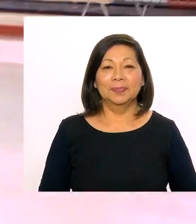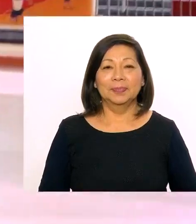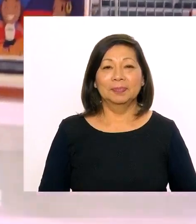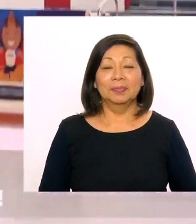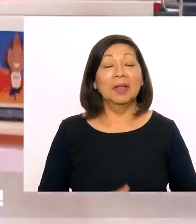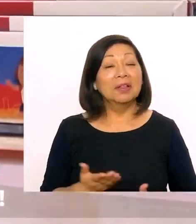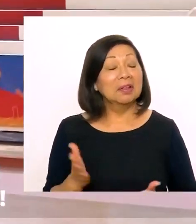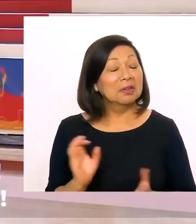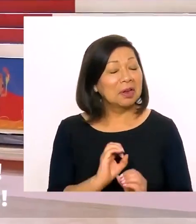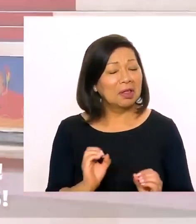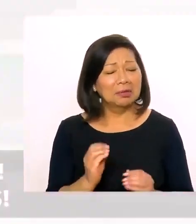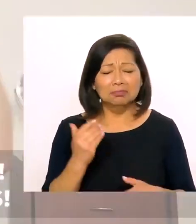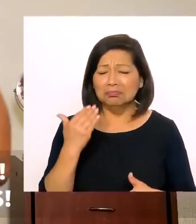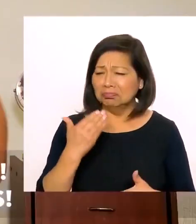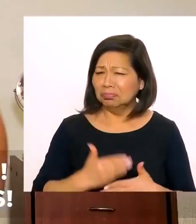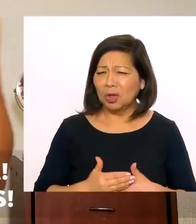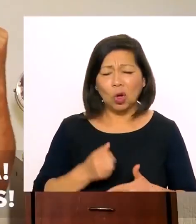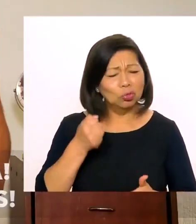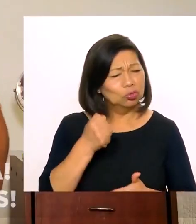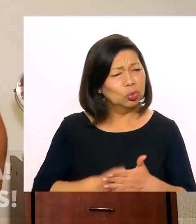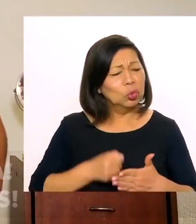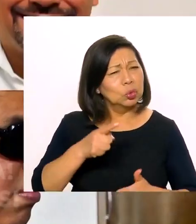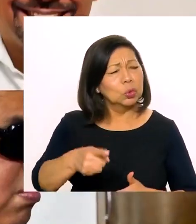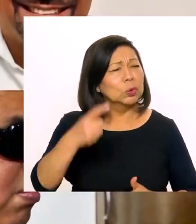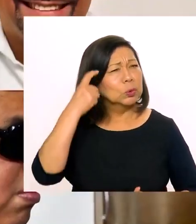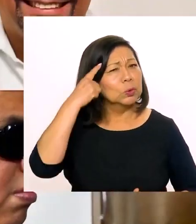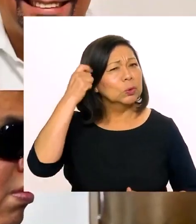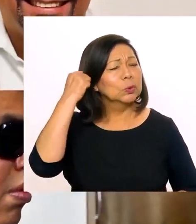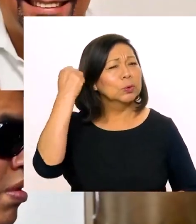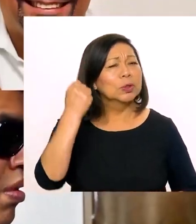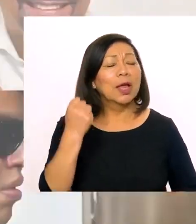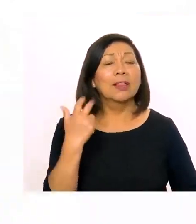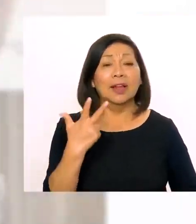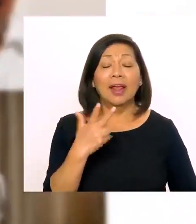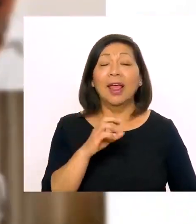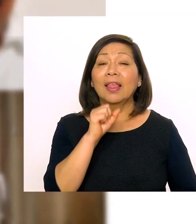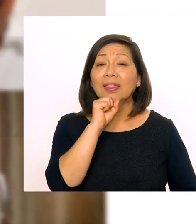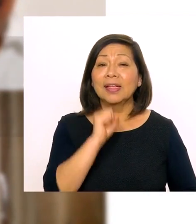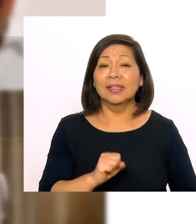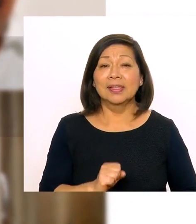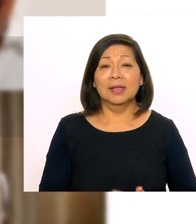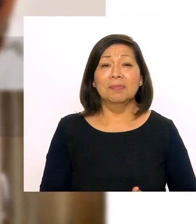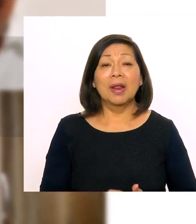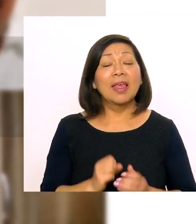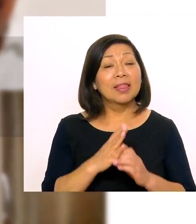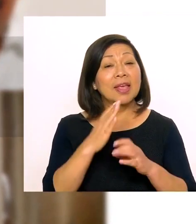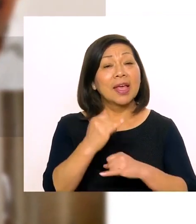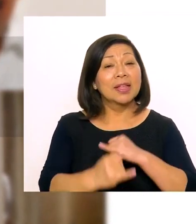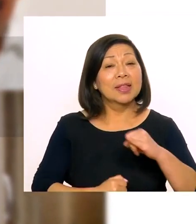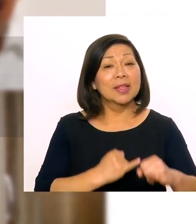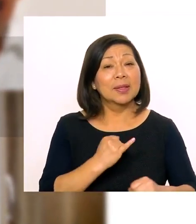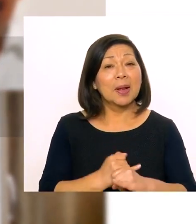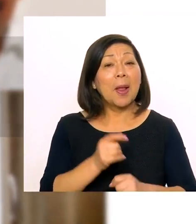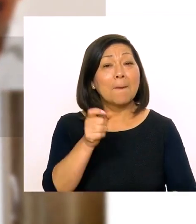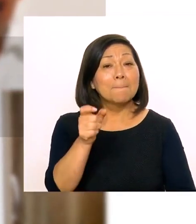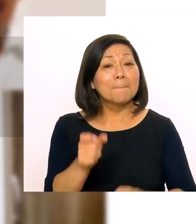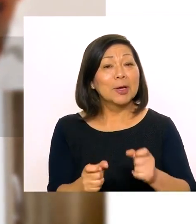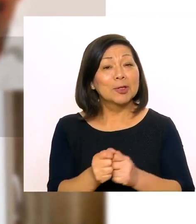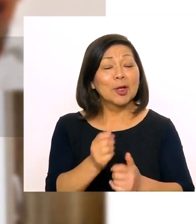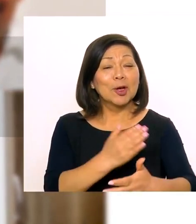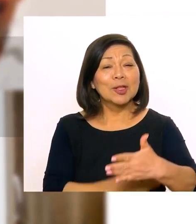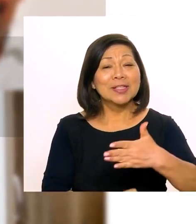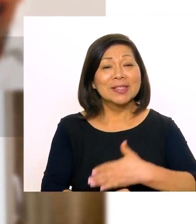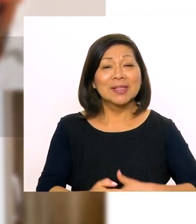Que nada te detenga. Lucha por tus sueños. 3 de diciembre, Día Internacional de la